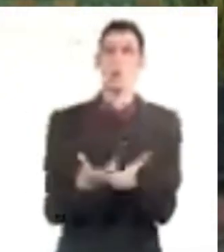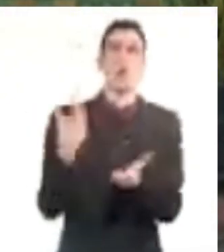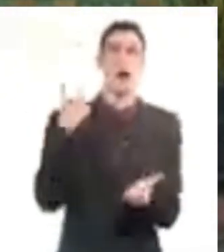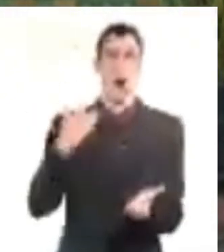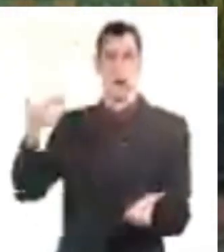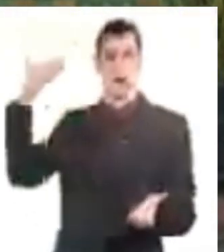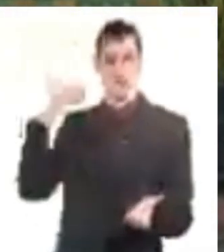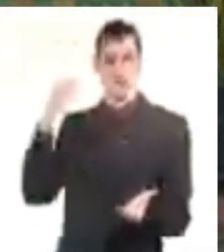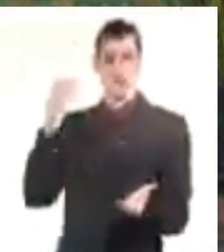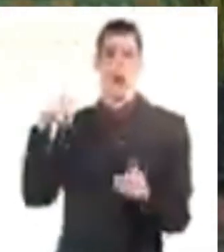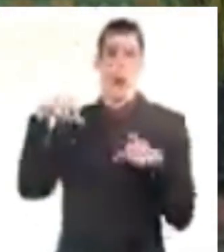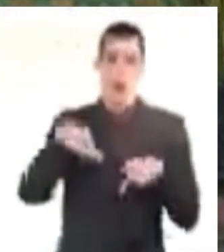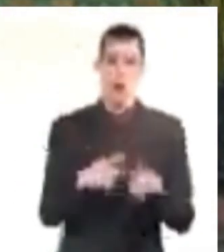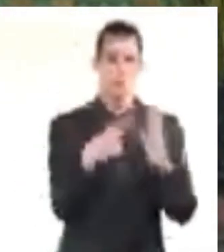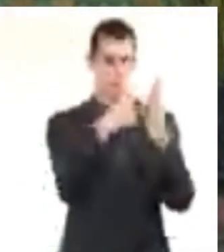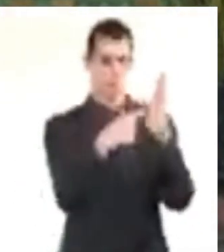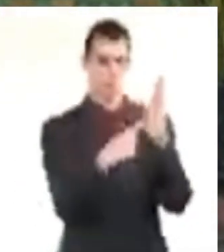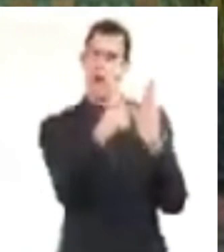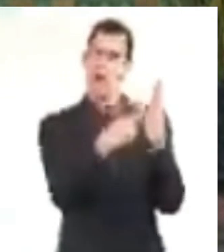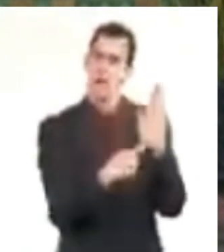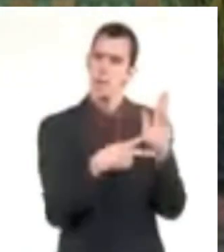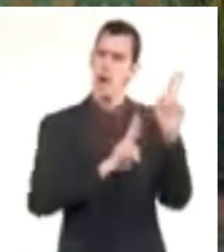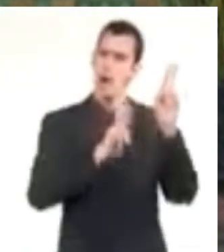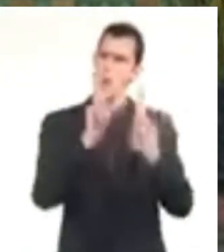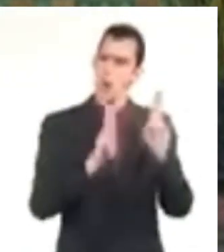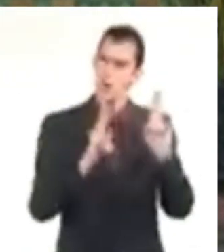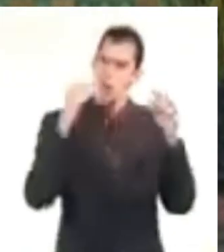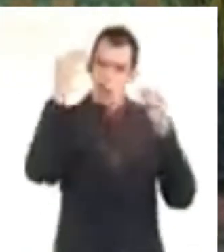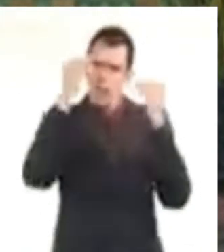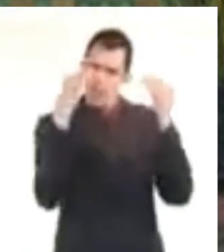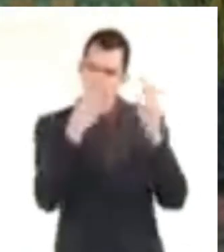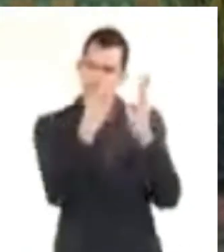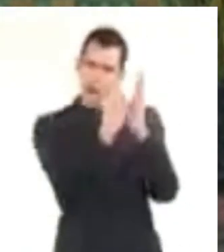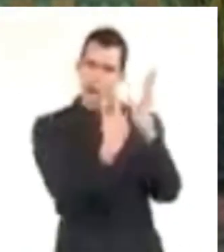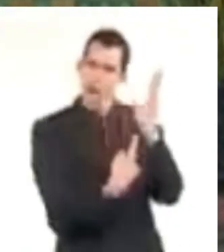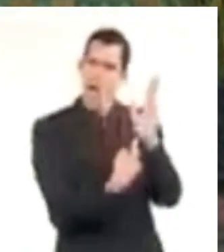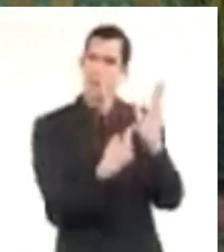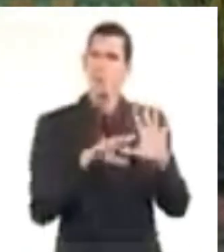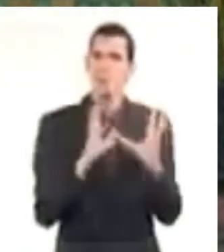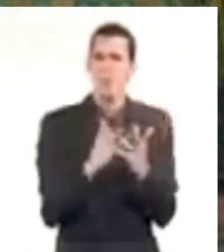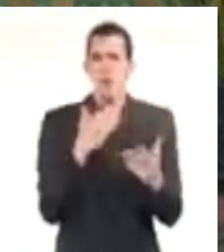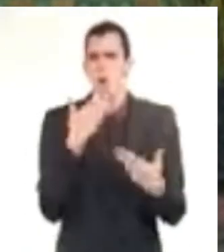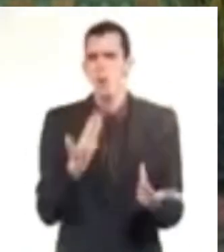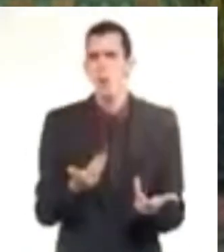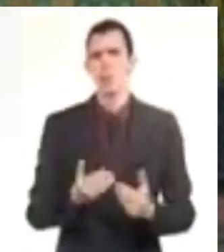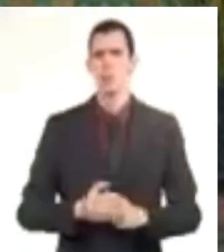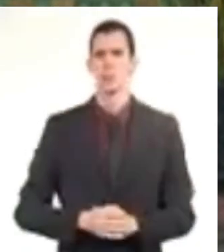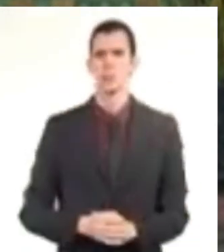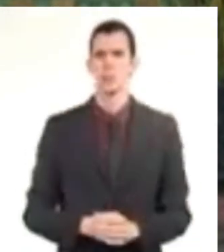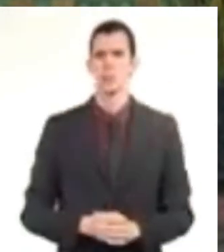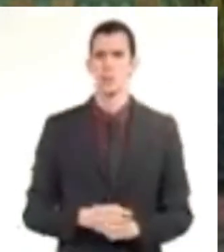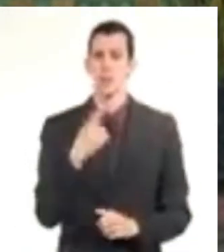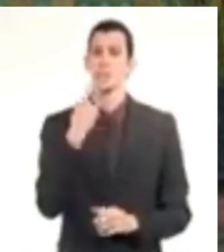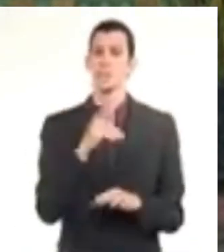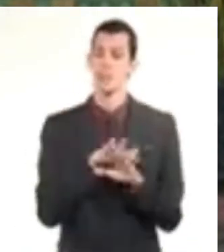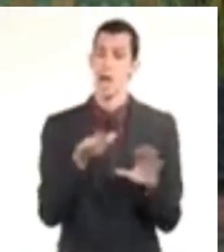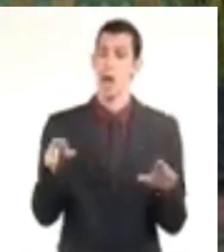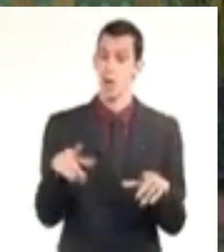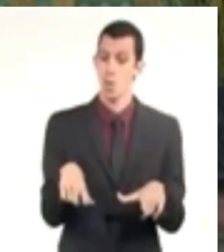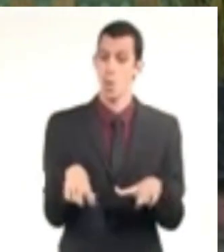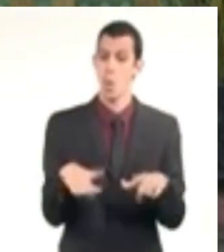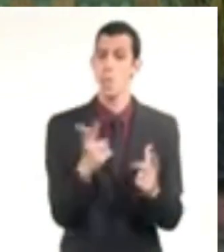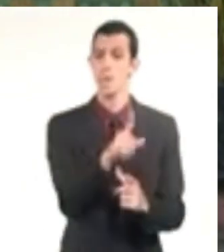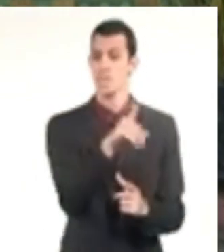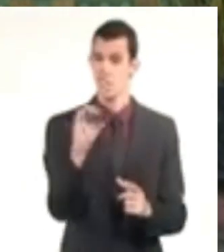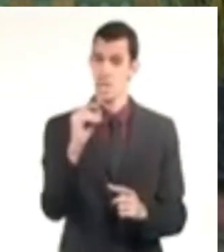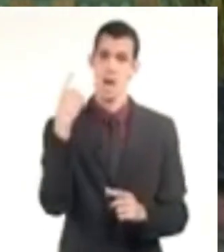que estaba muy disgustado con ella, porque él no se merece que lo abandonen de esa forma. Pero independientemente, la familia cubana